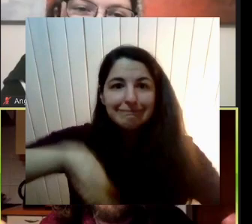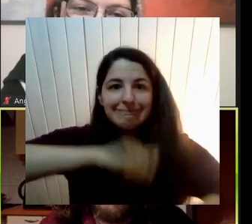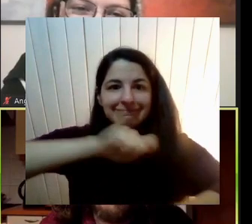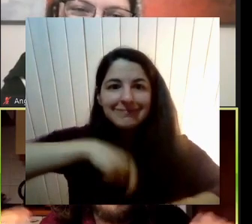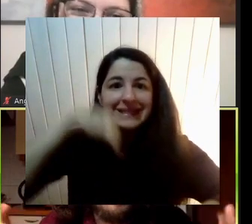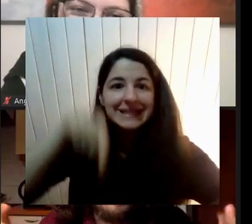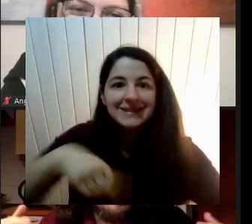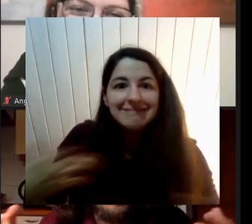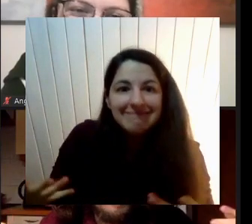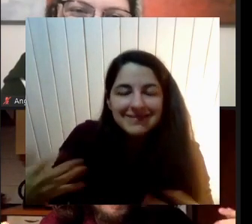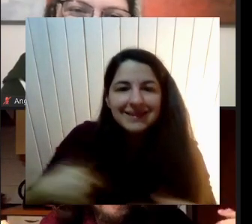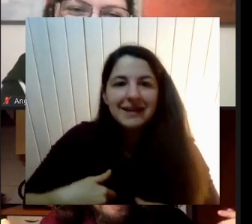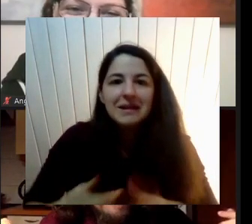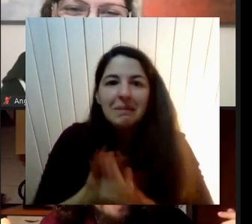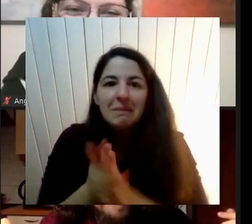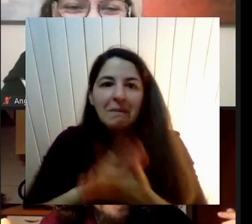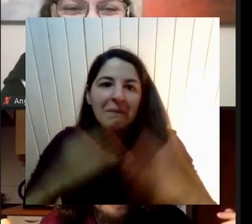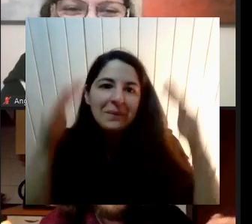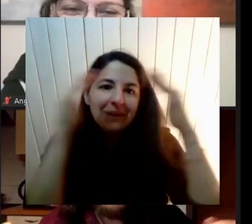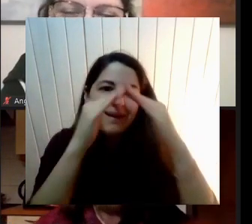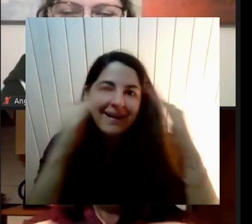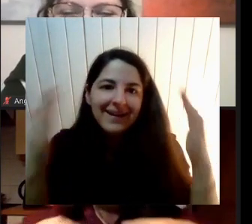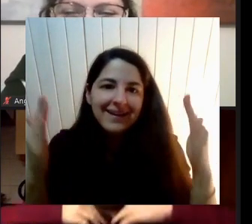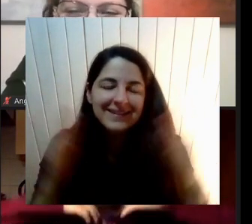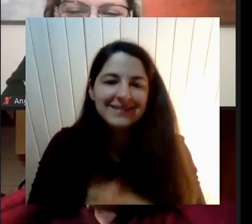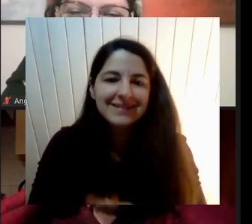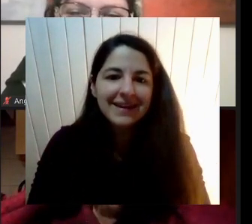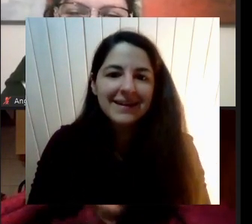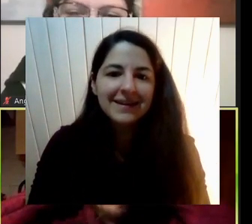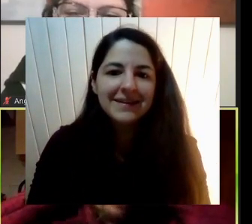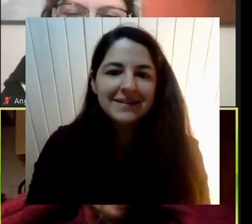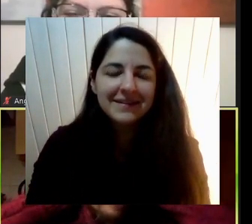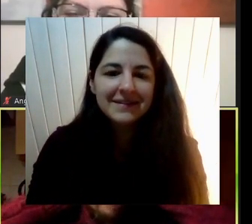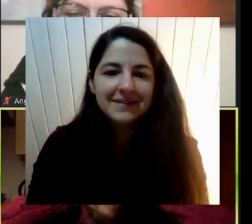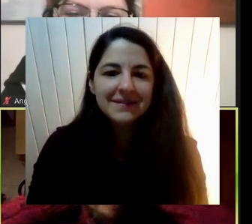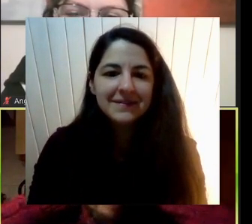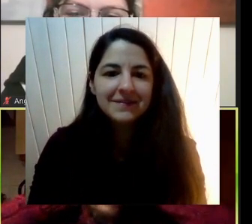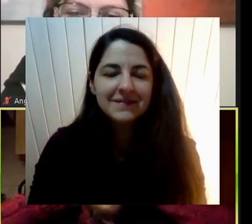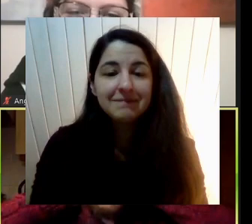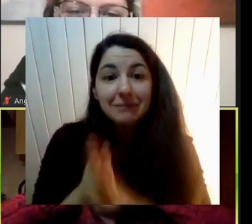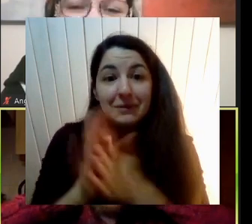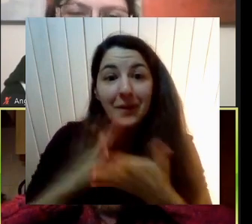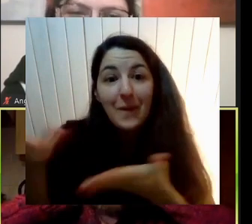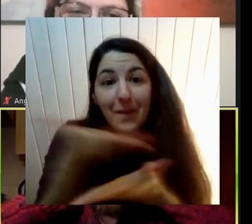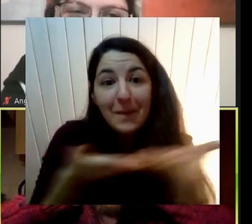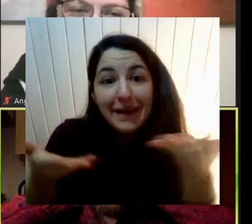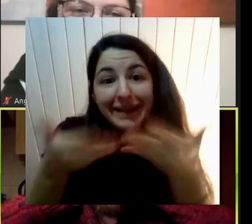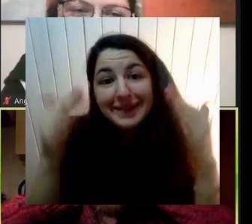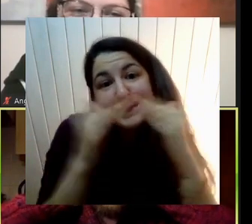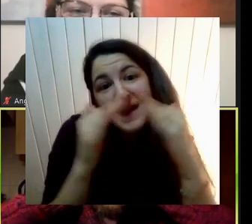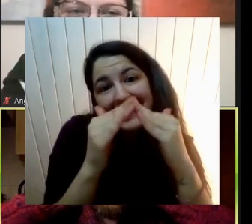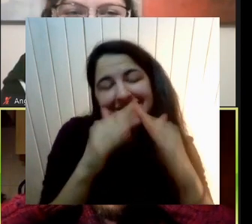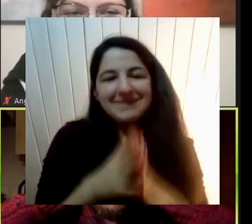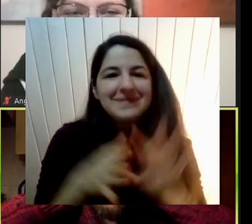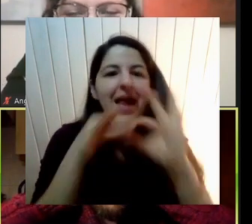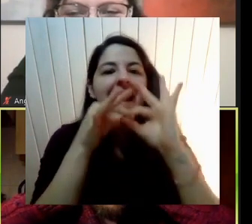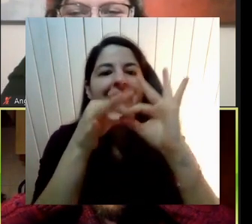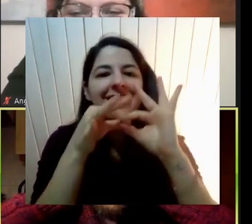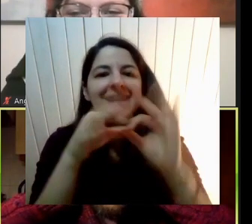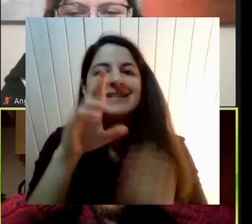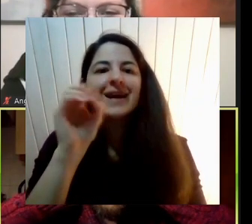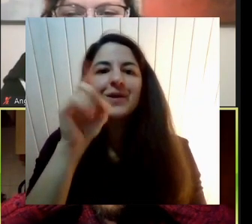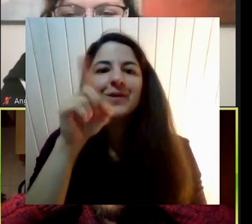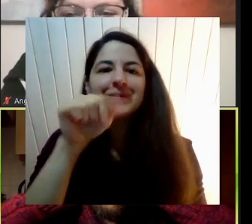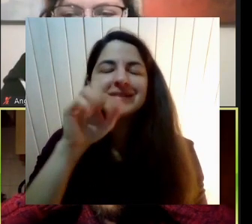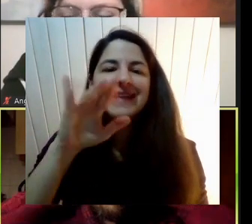Compartiendo todos en casa Estamos todos compartiendo En nuestras casas Muchas gracias Rosario Muchas gracias a la Escuela